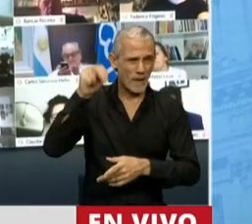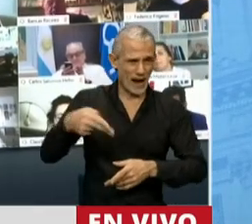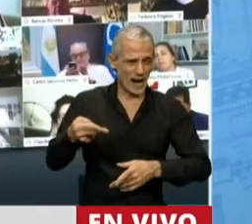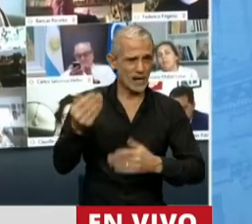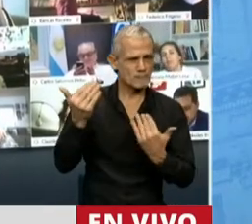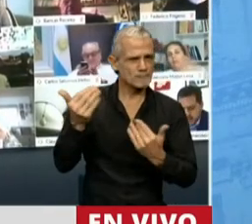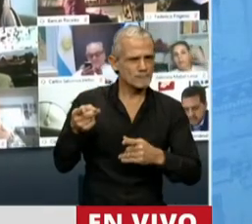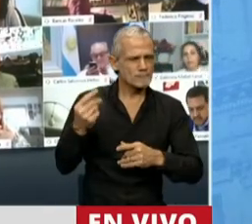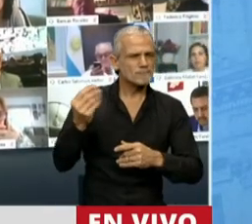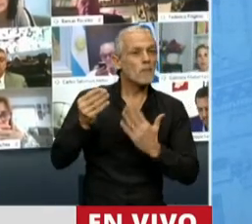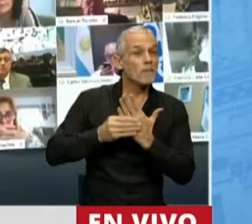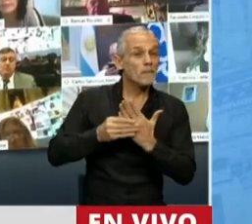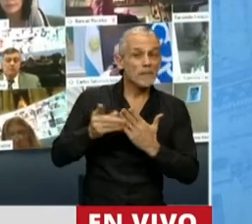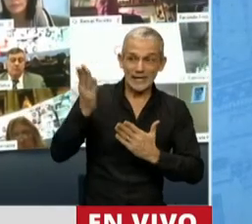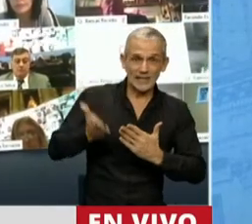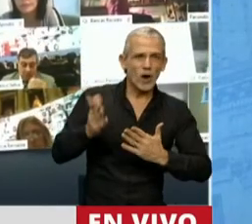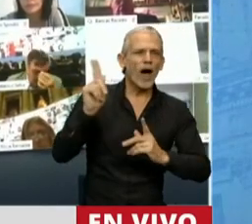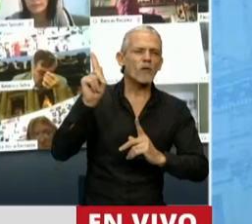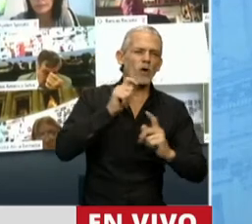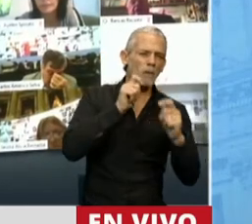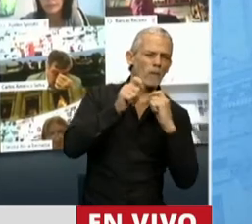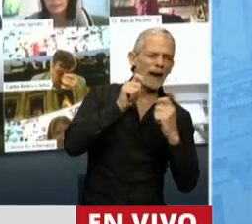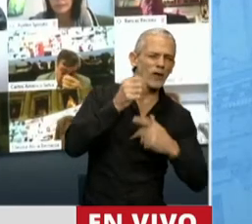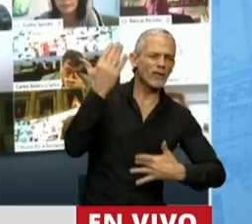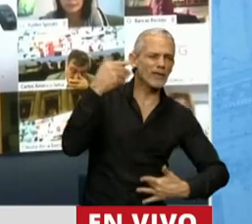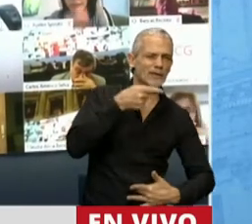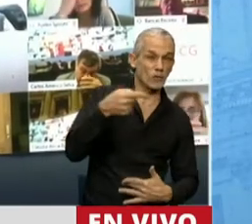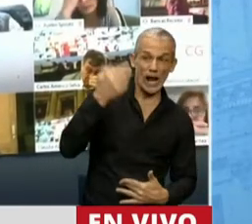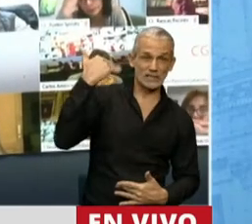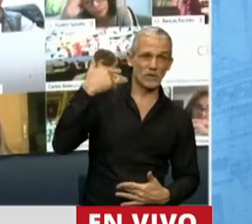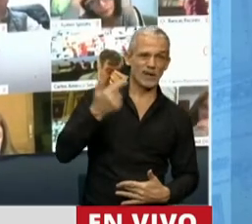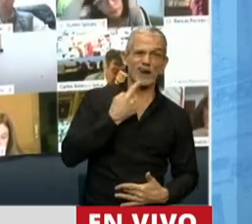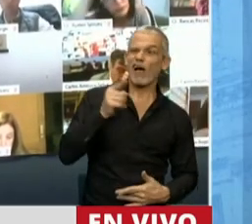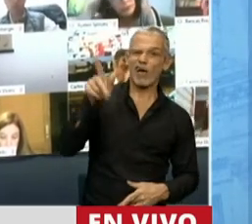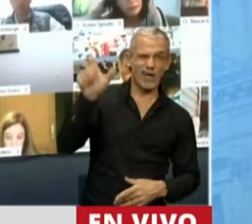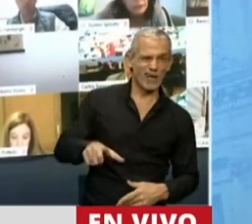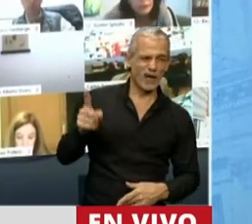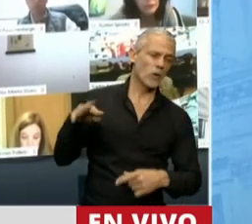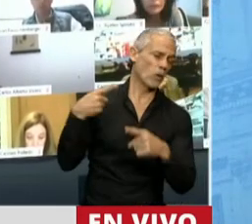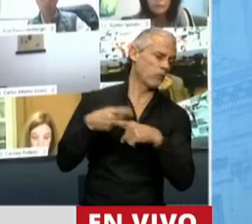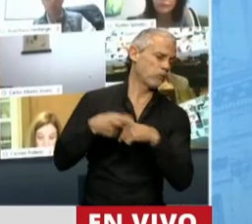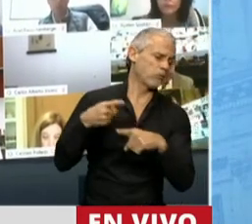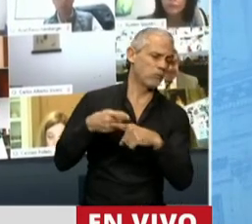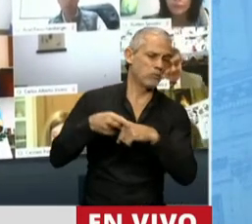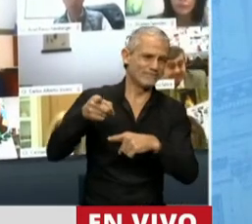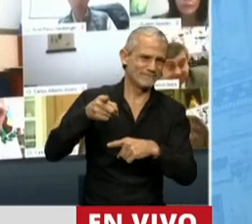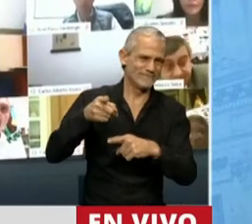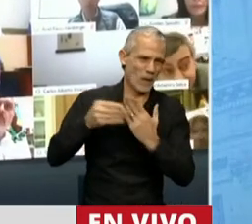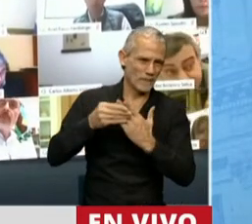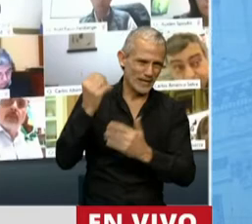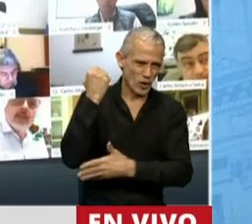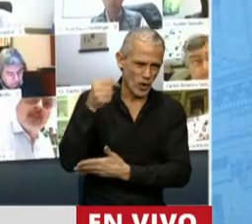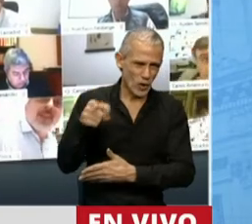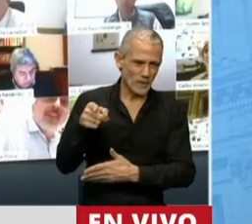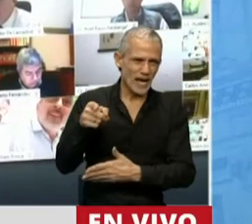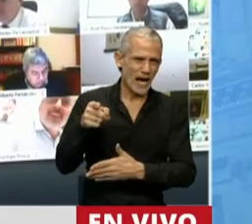ese ministro que algunos periodistas hace una semana decían que su pelea con los